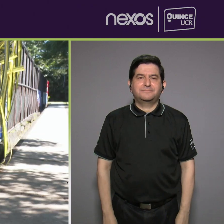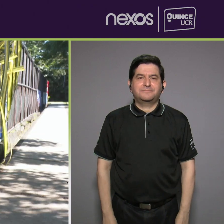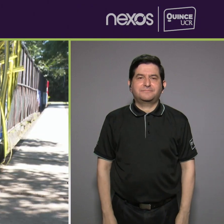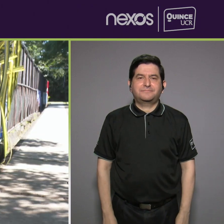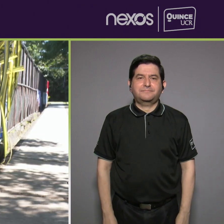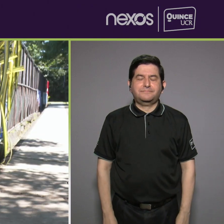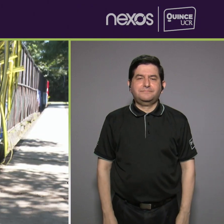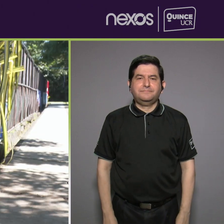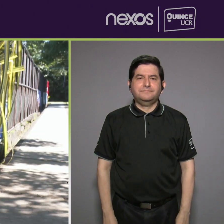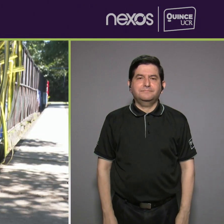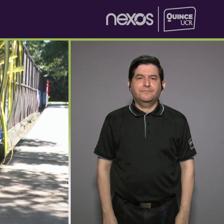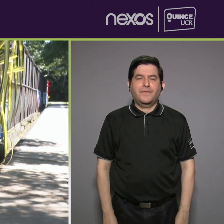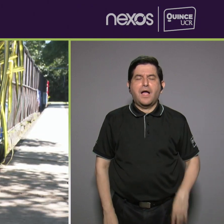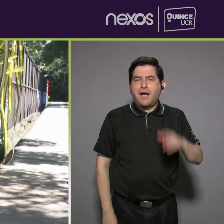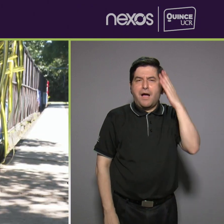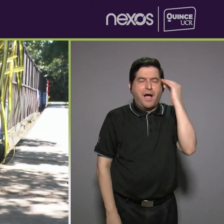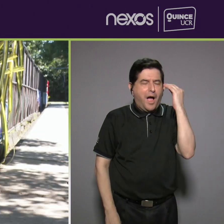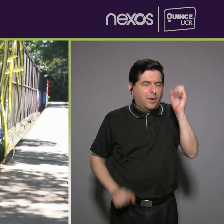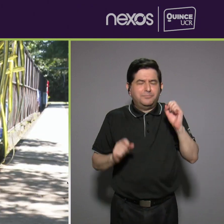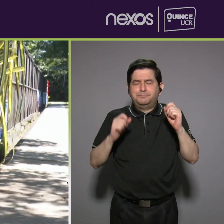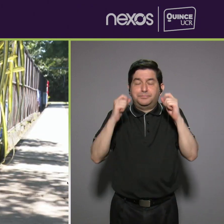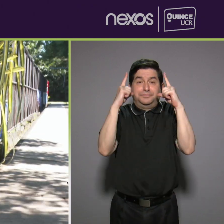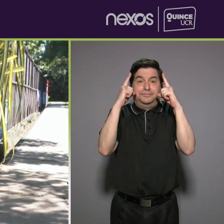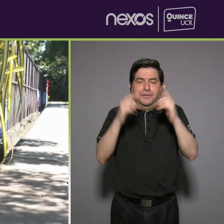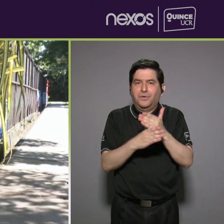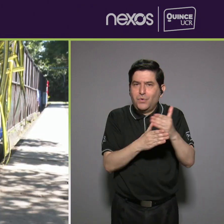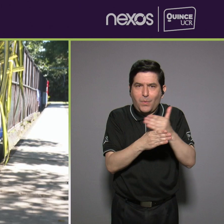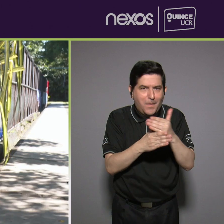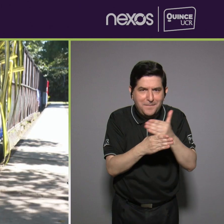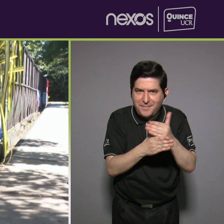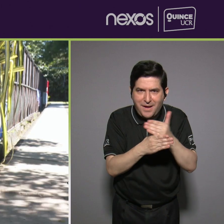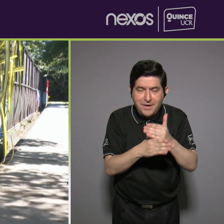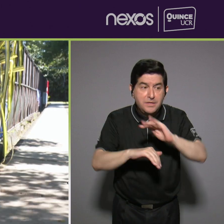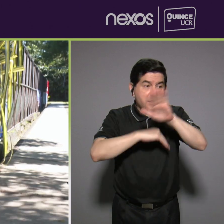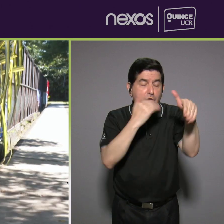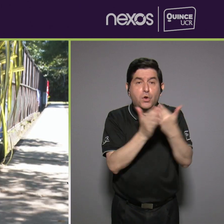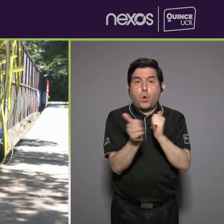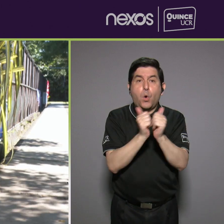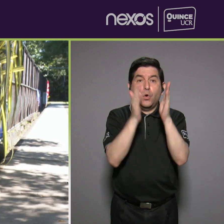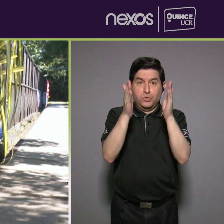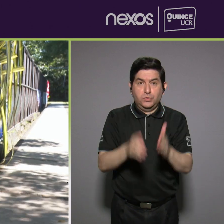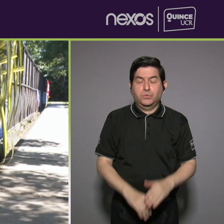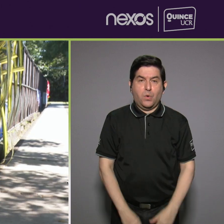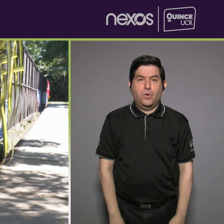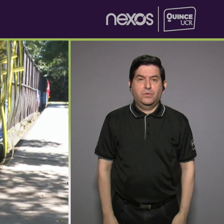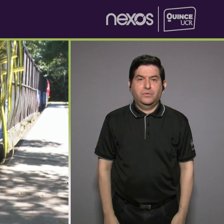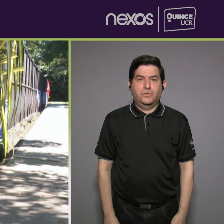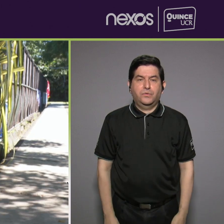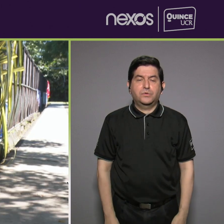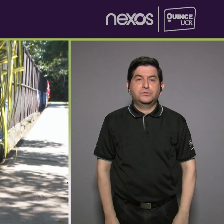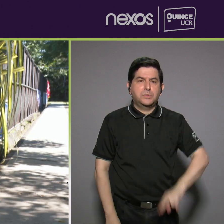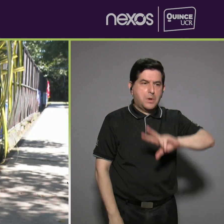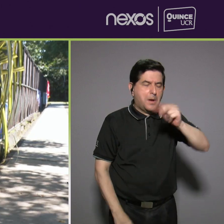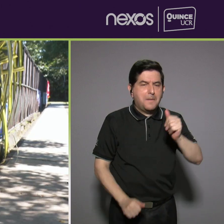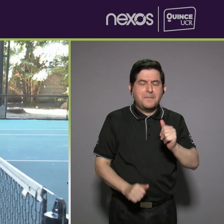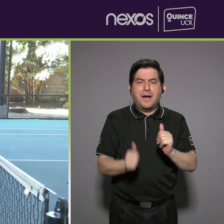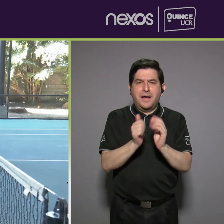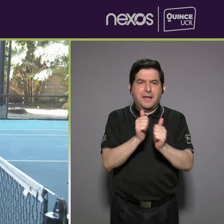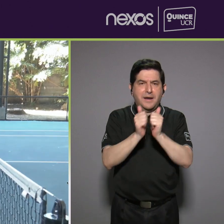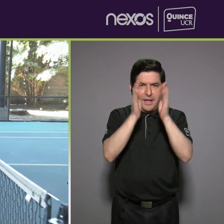Bueno, la verdad que ha sido una experiencia increíble poder compartir con todos los atletas, tanto paralímpicos como